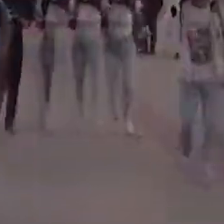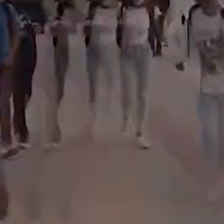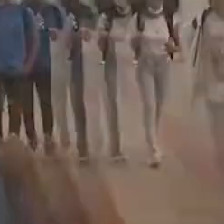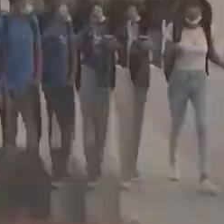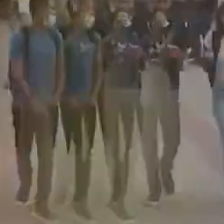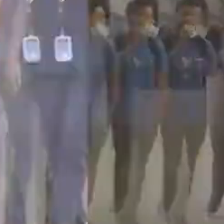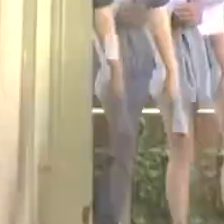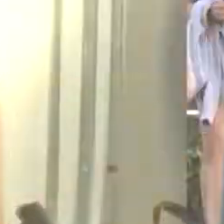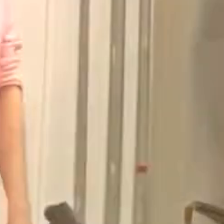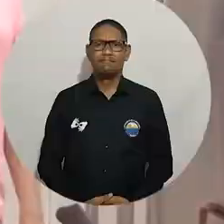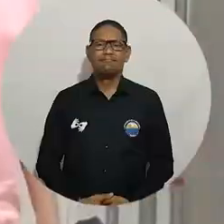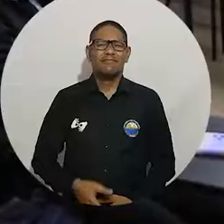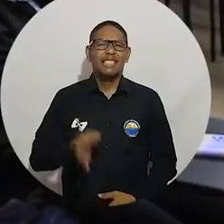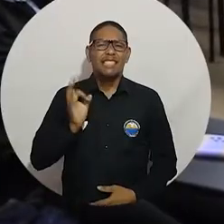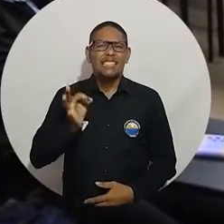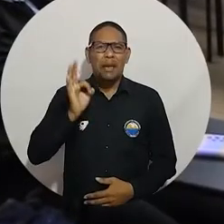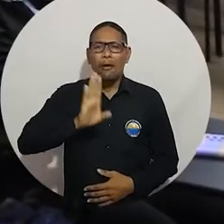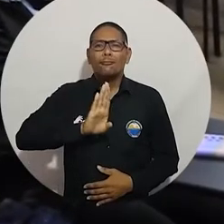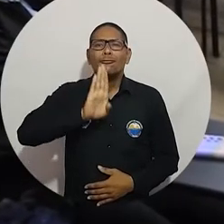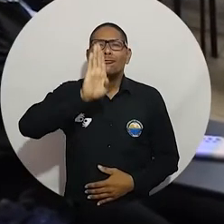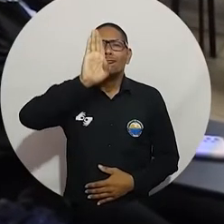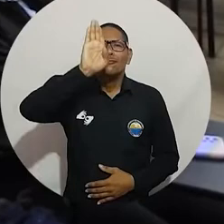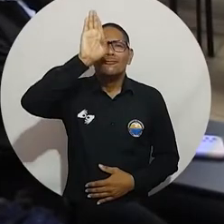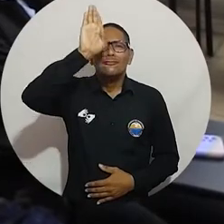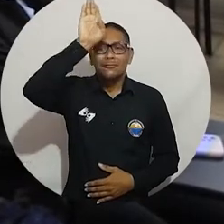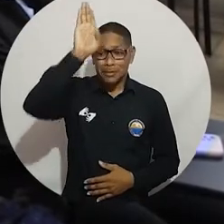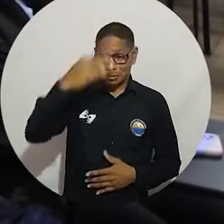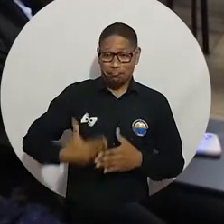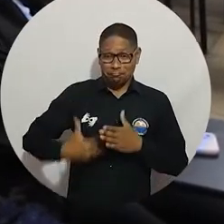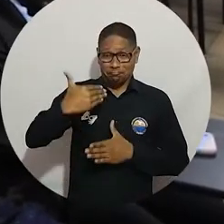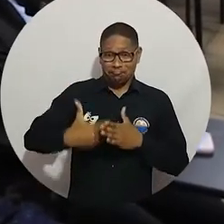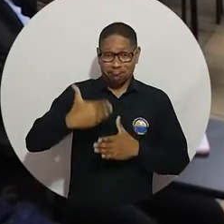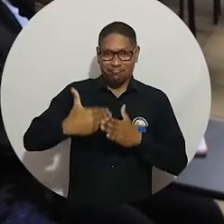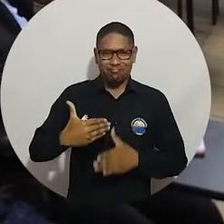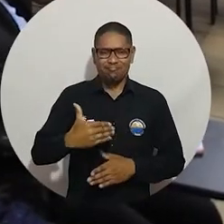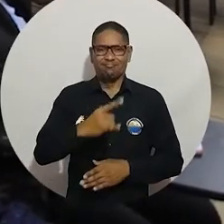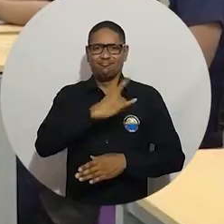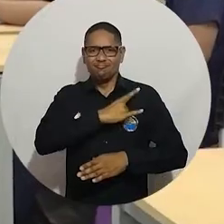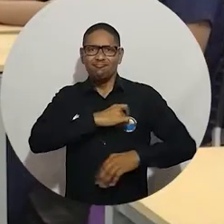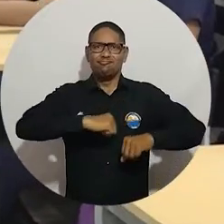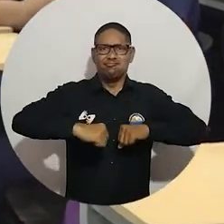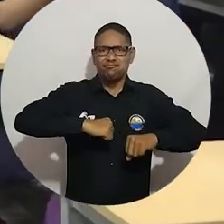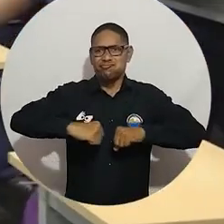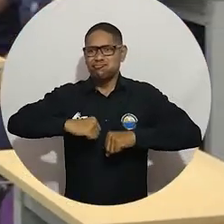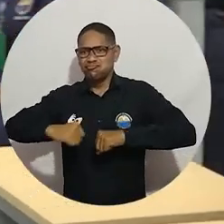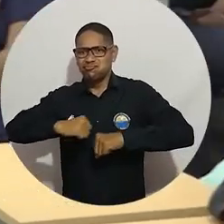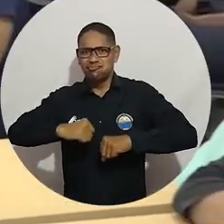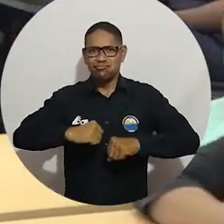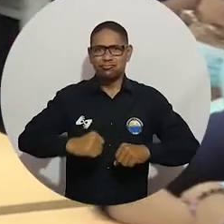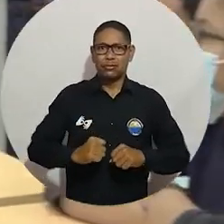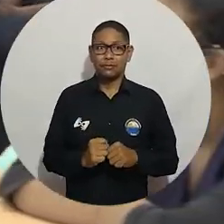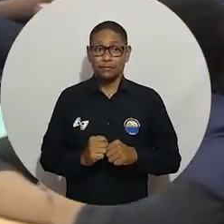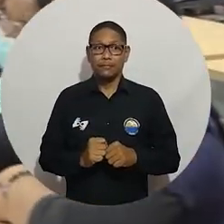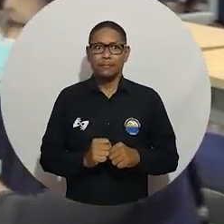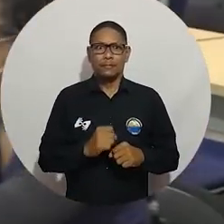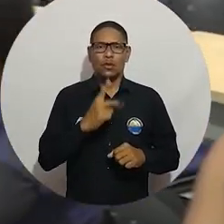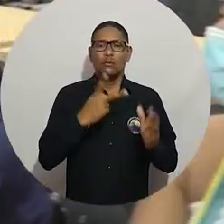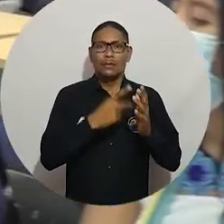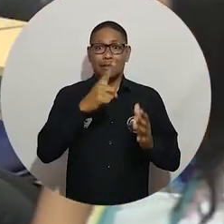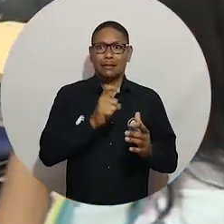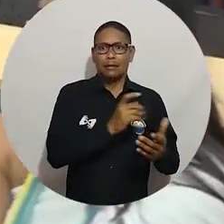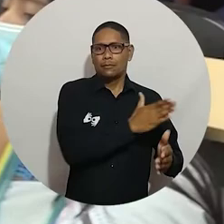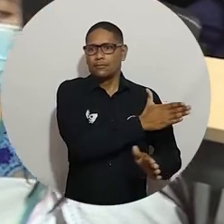Música Como tradicionalmente se realiza desde que inició su labor al frente de la Universidad del Magdalena en